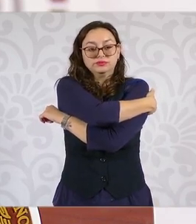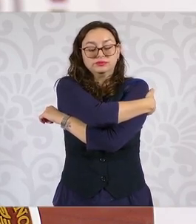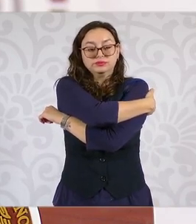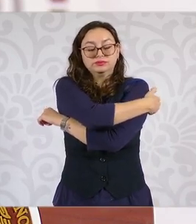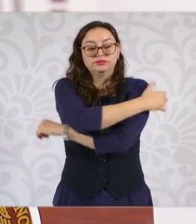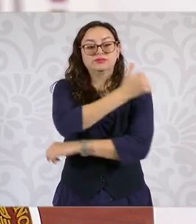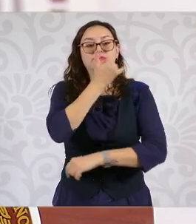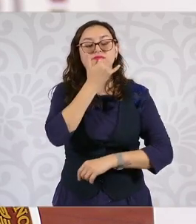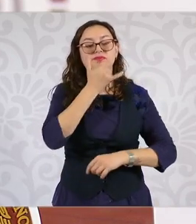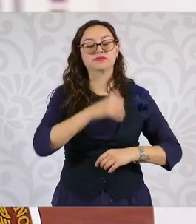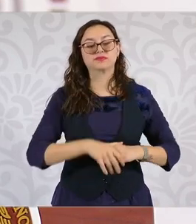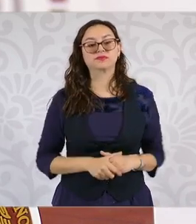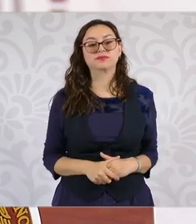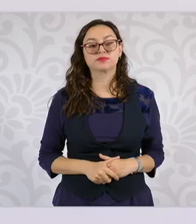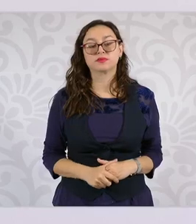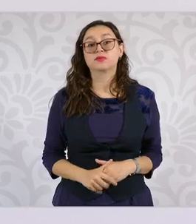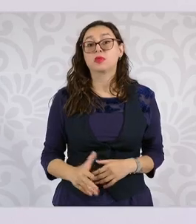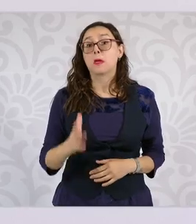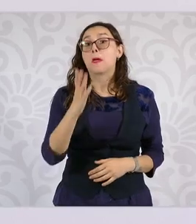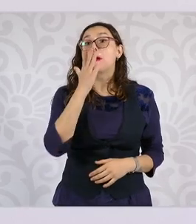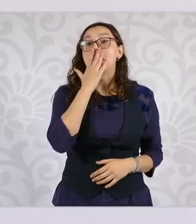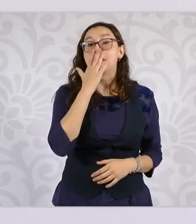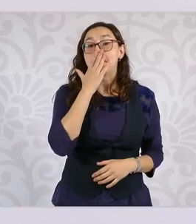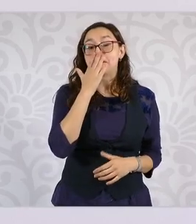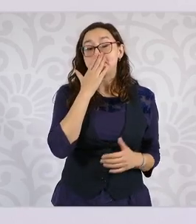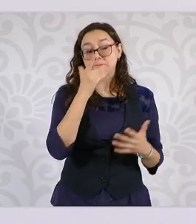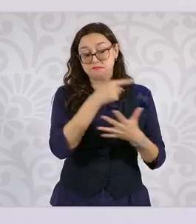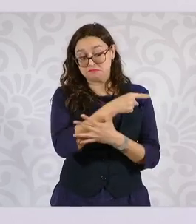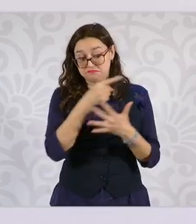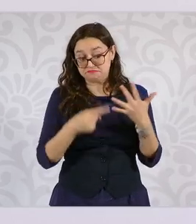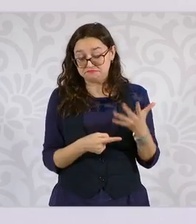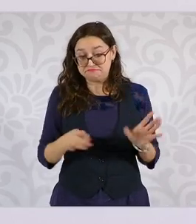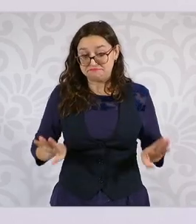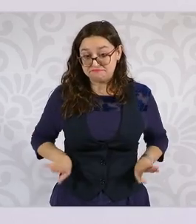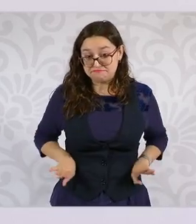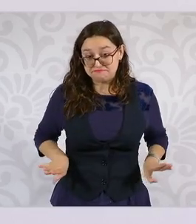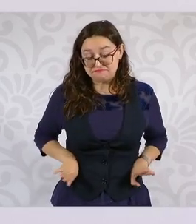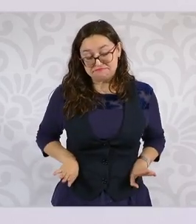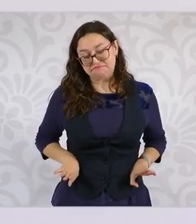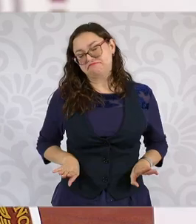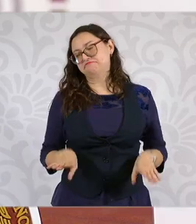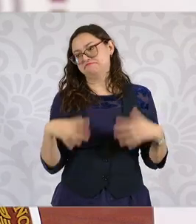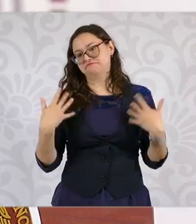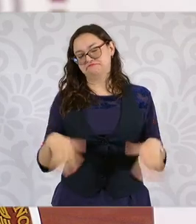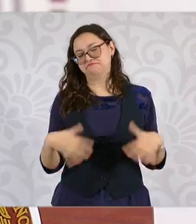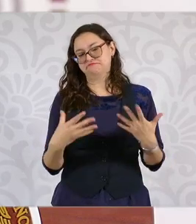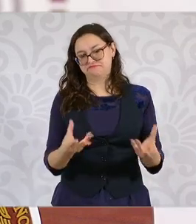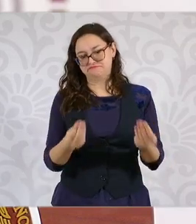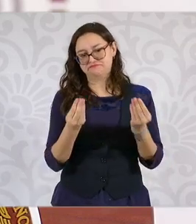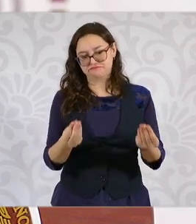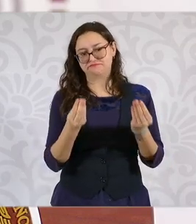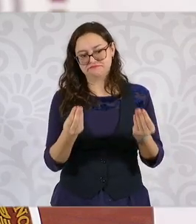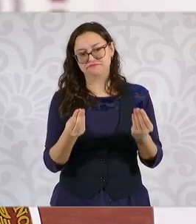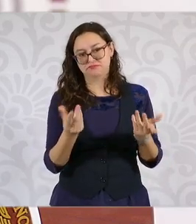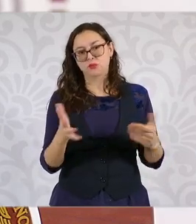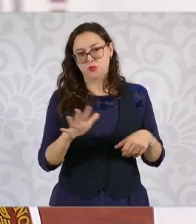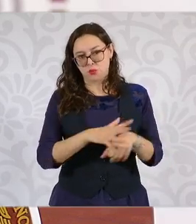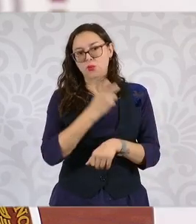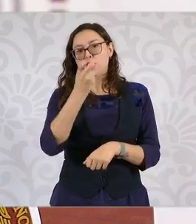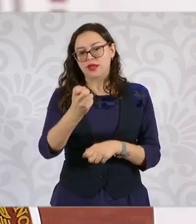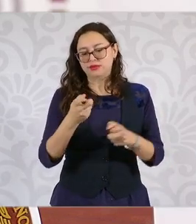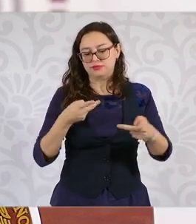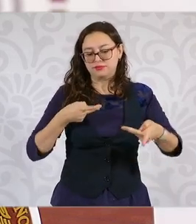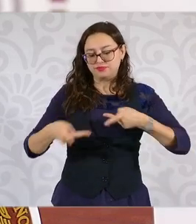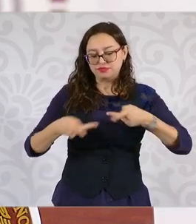para desarrollar el llamado Plan Sonora y por qué razón se hizo el Plan Sonora ahí. Sus